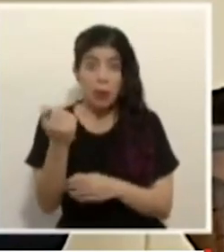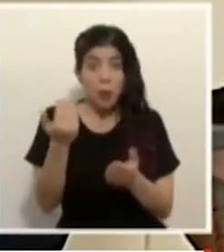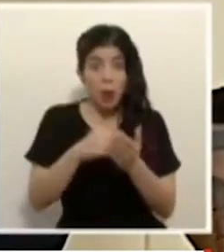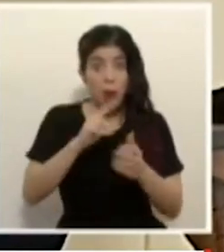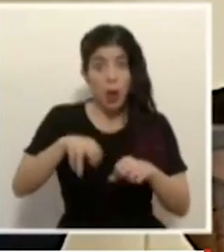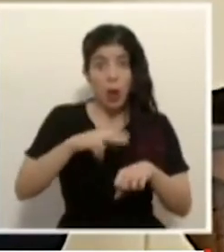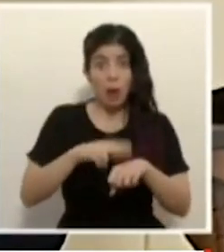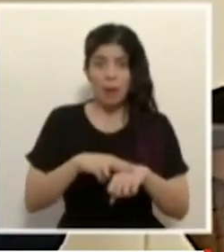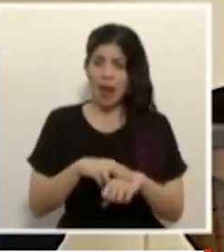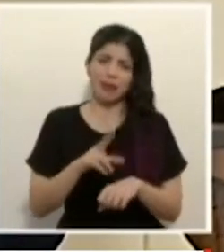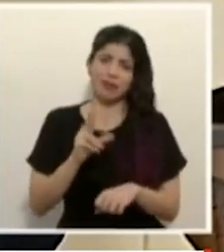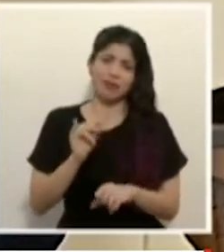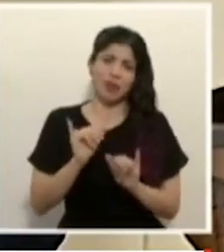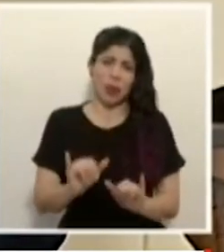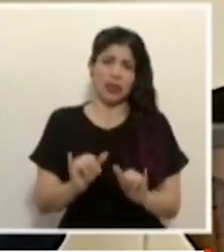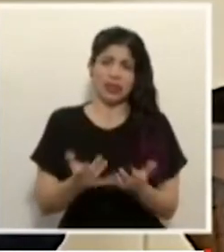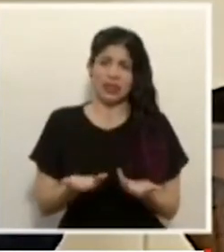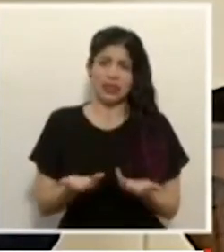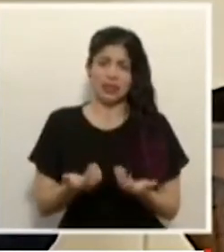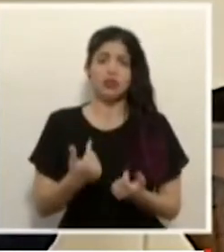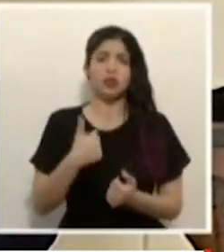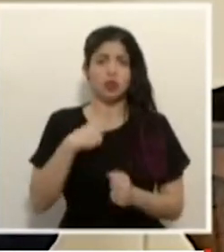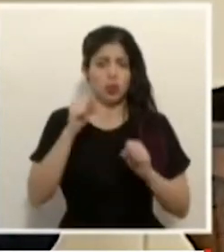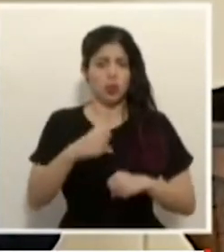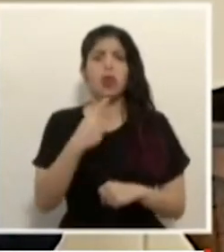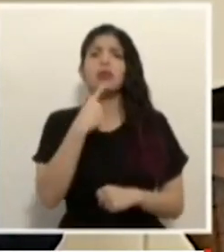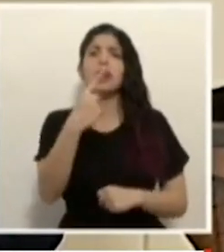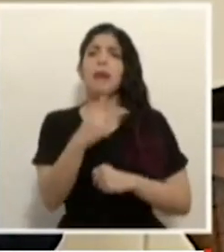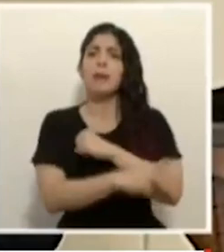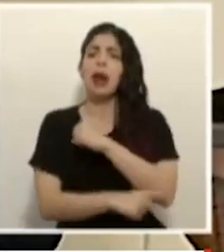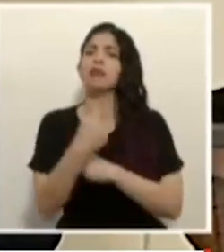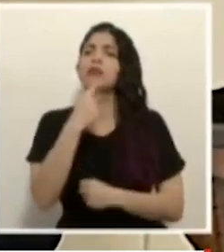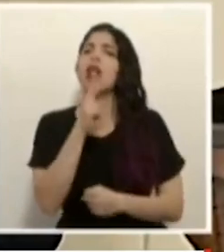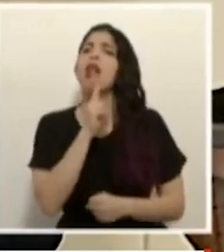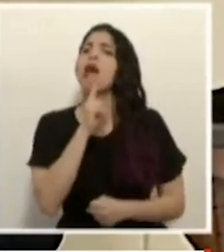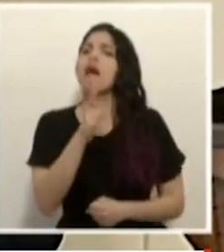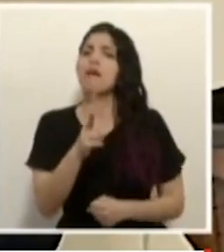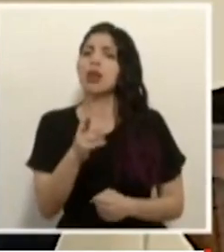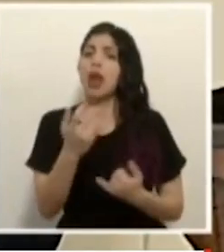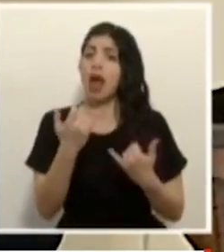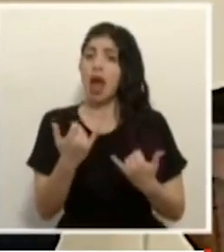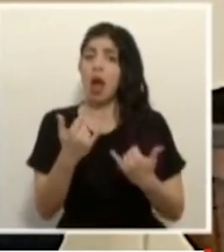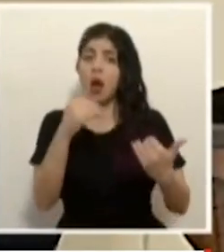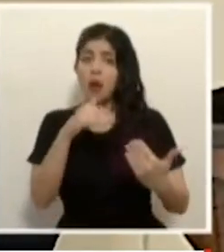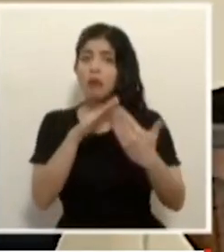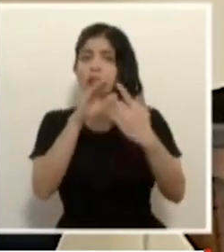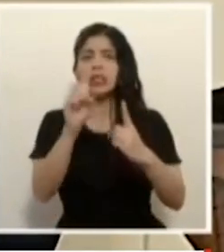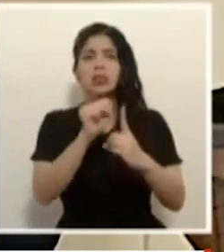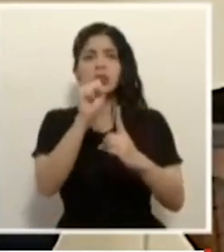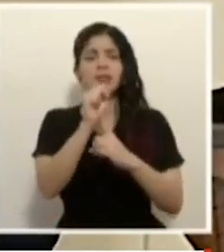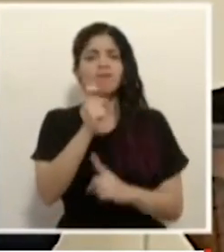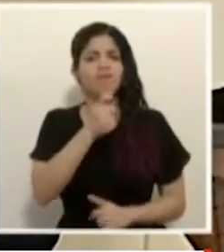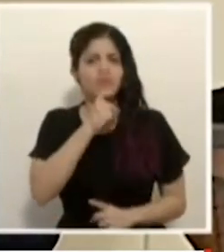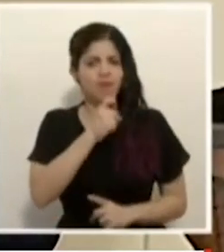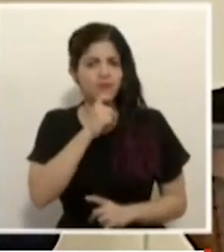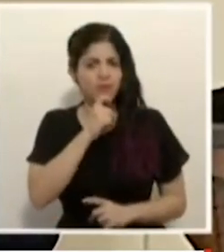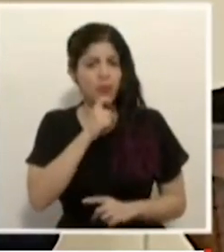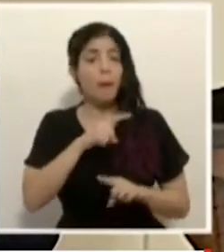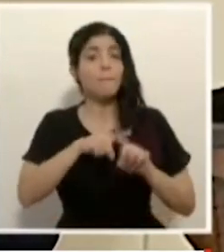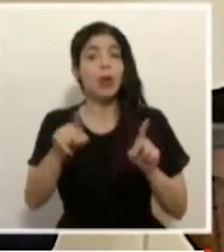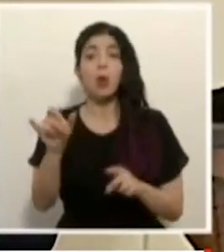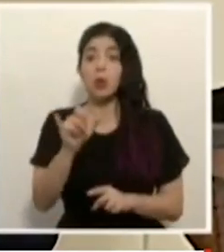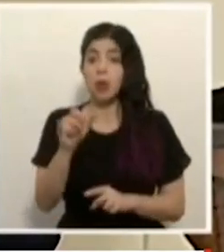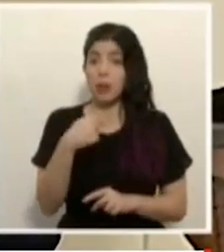Eso no es así. Yo puedo decirle al país la verdad que es, estamos frente a un panorama difícil. Pero también puedo